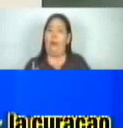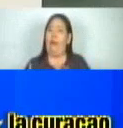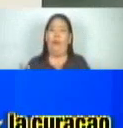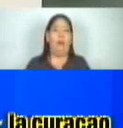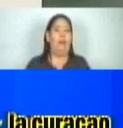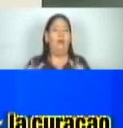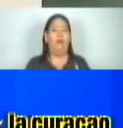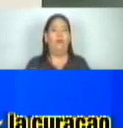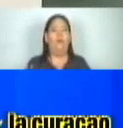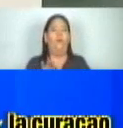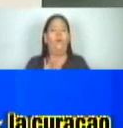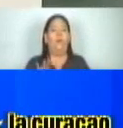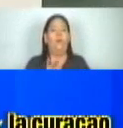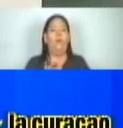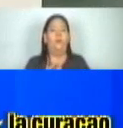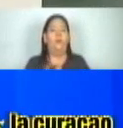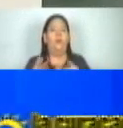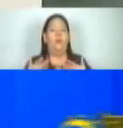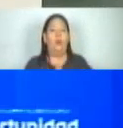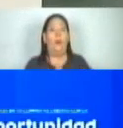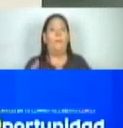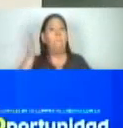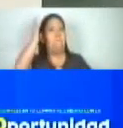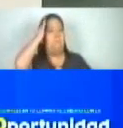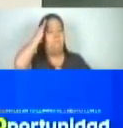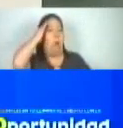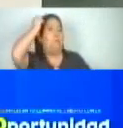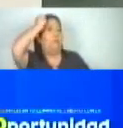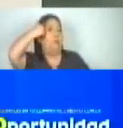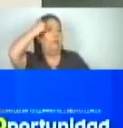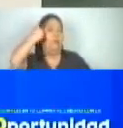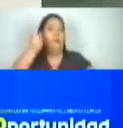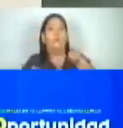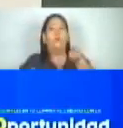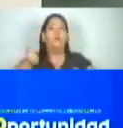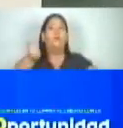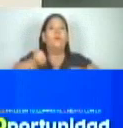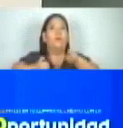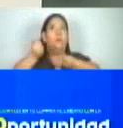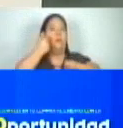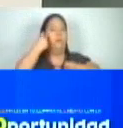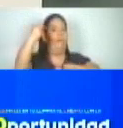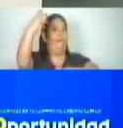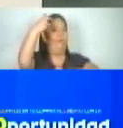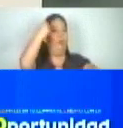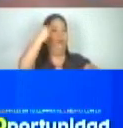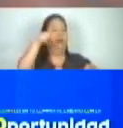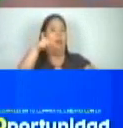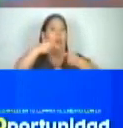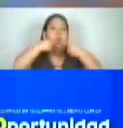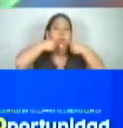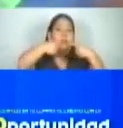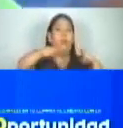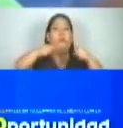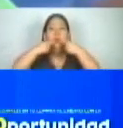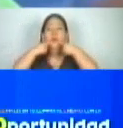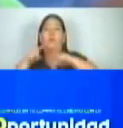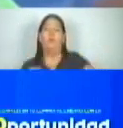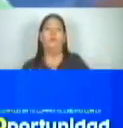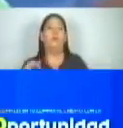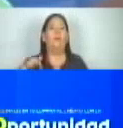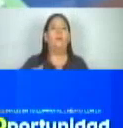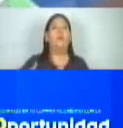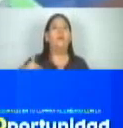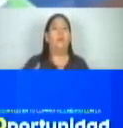un tema únicamente ya de que las personas se vayan familiarizando y de dar un margen amplio a esta divulgación. Durante este año